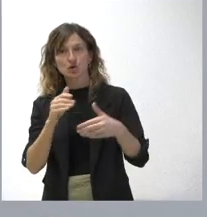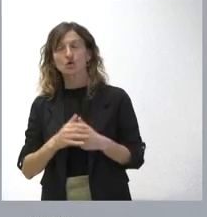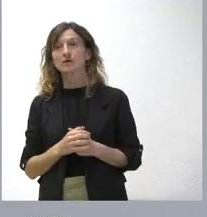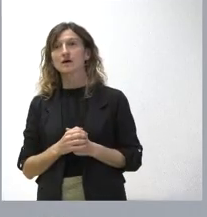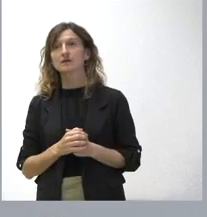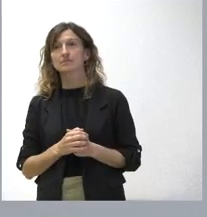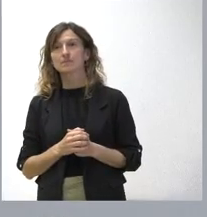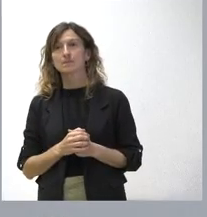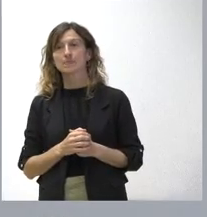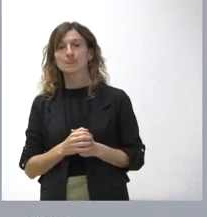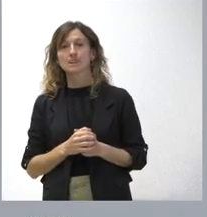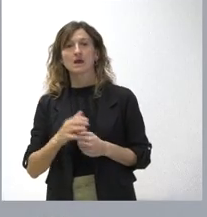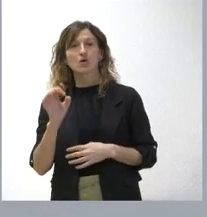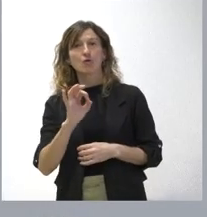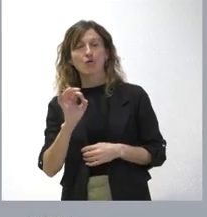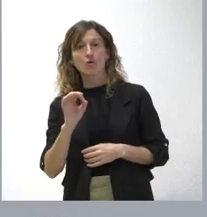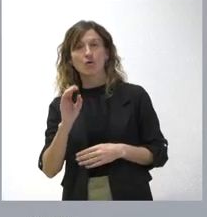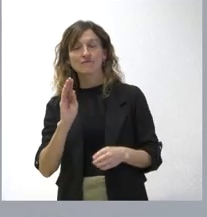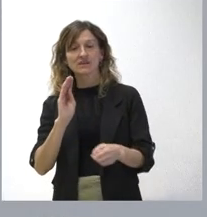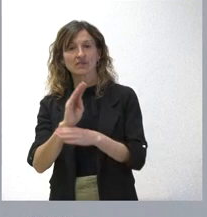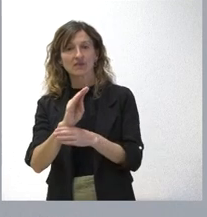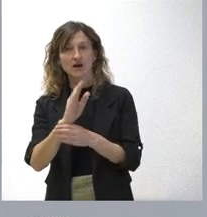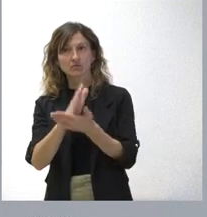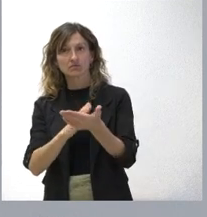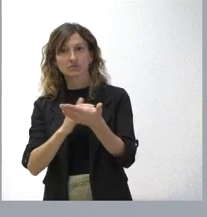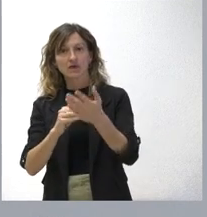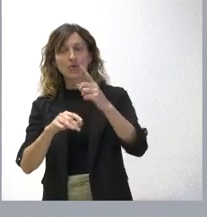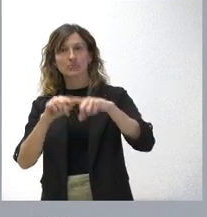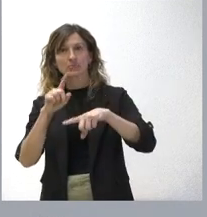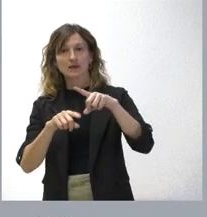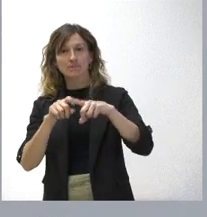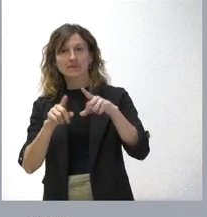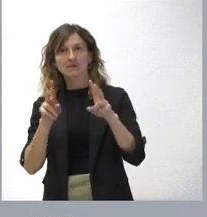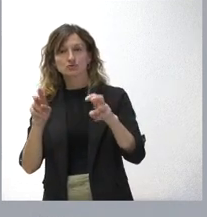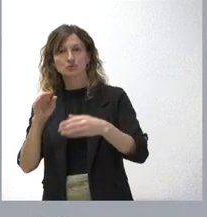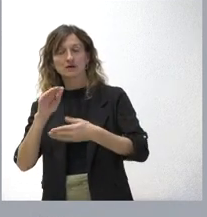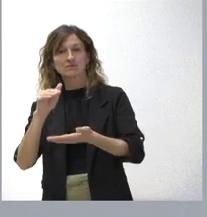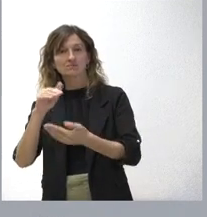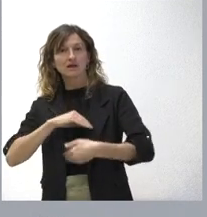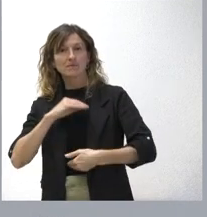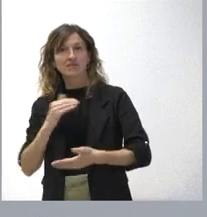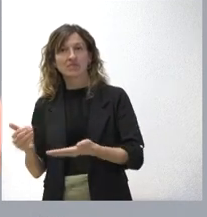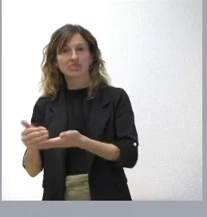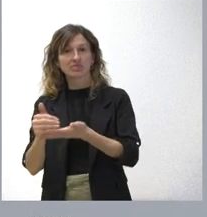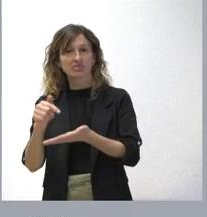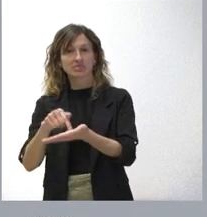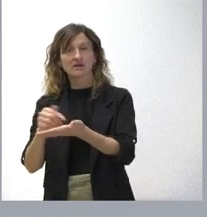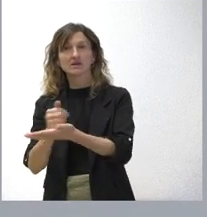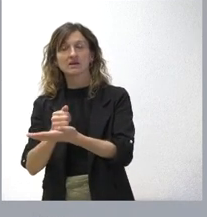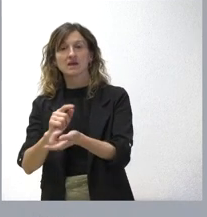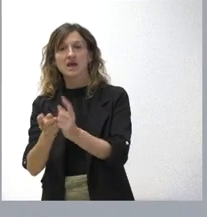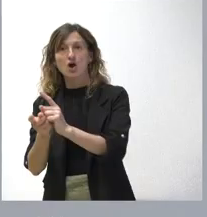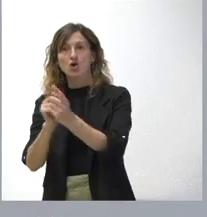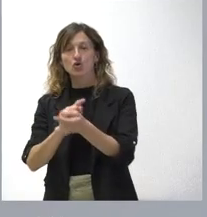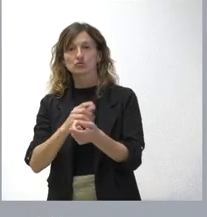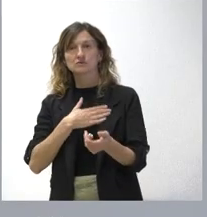va al médico o que hay que financiar las comunidades autónomas en función de su capacidad recaudatoria, pues va claramente en contra de